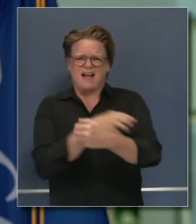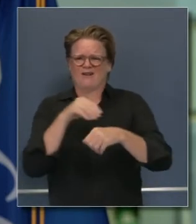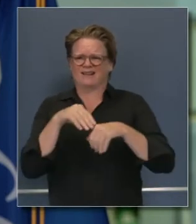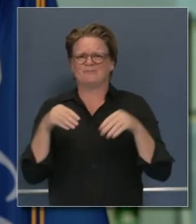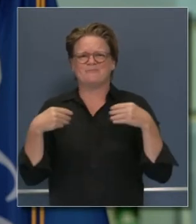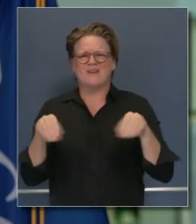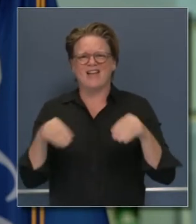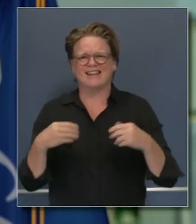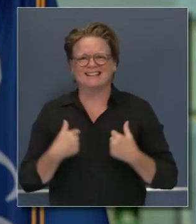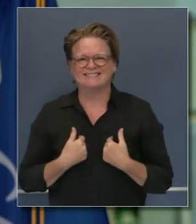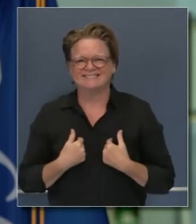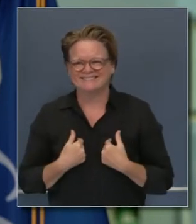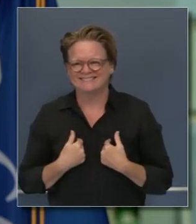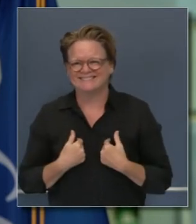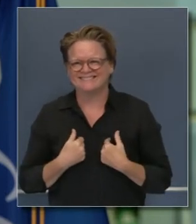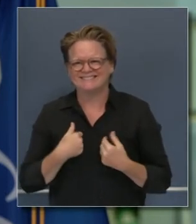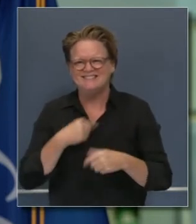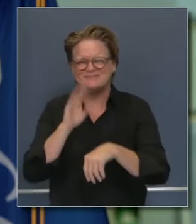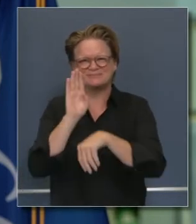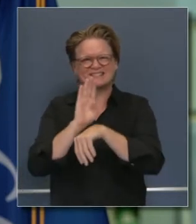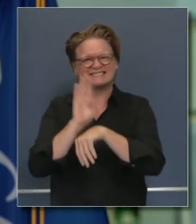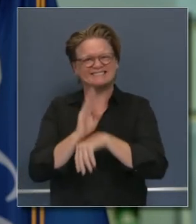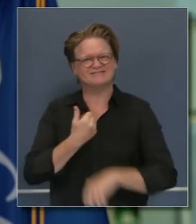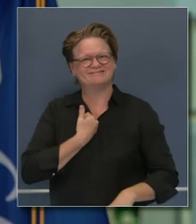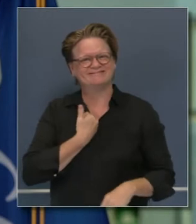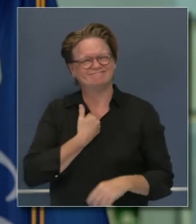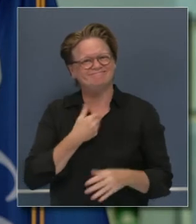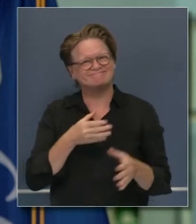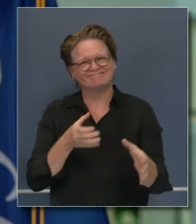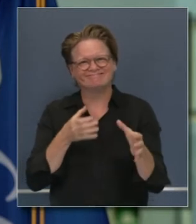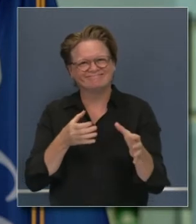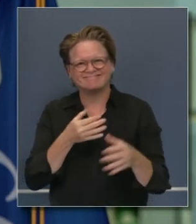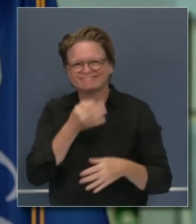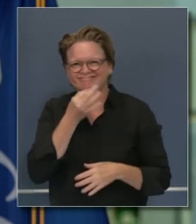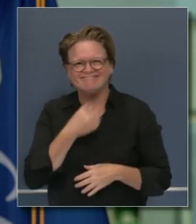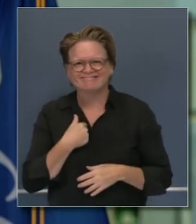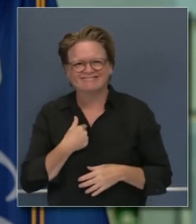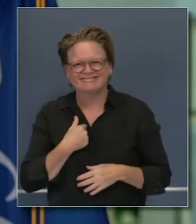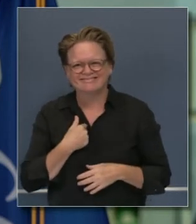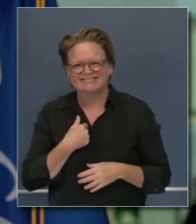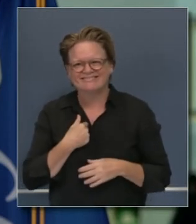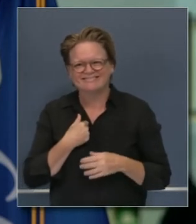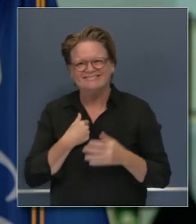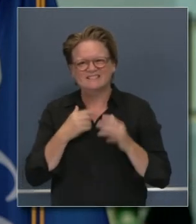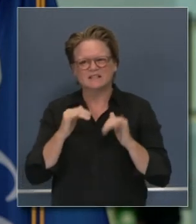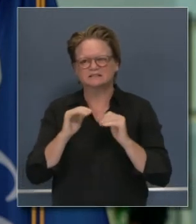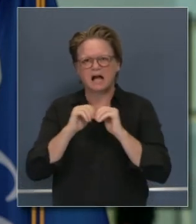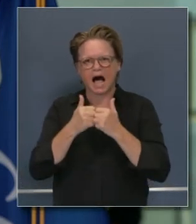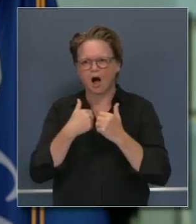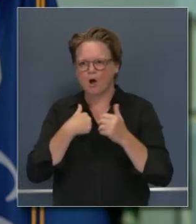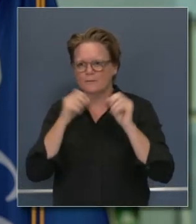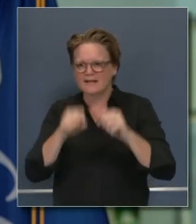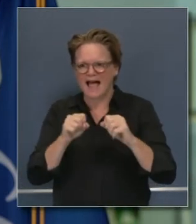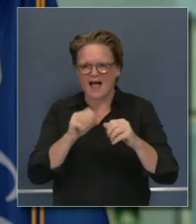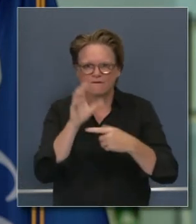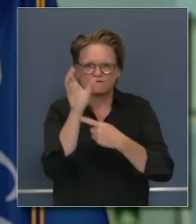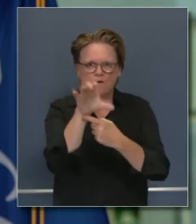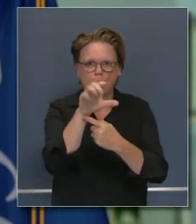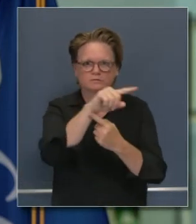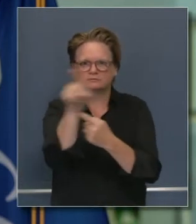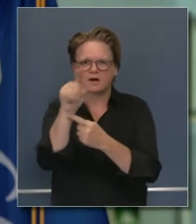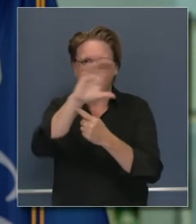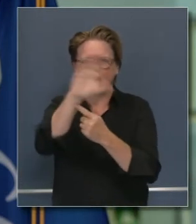un punto de vista empresarial para aprovechar ese poder de mercado para bajar los precios de una